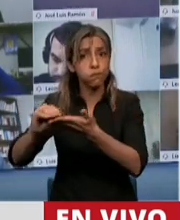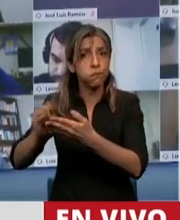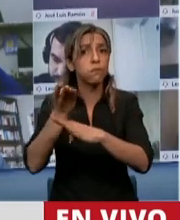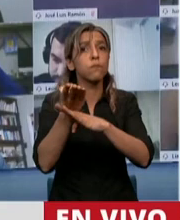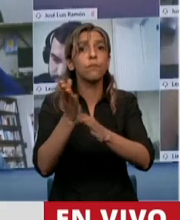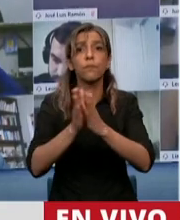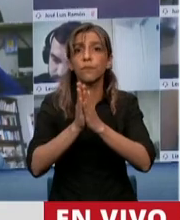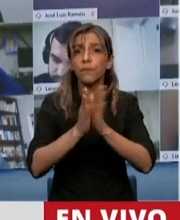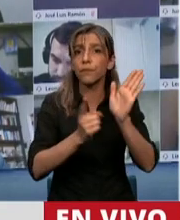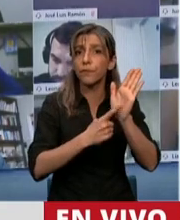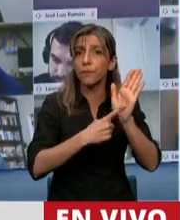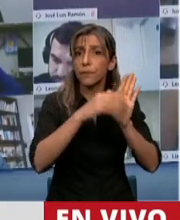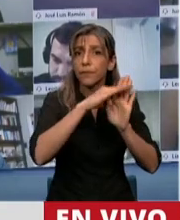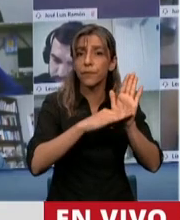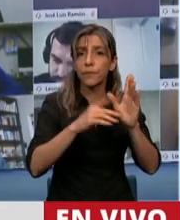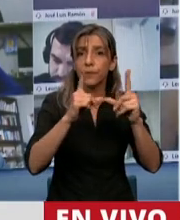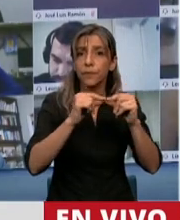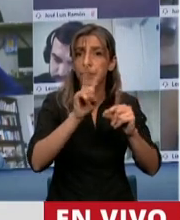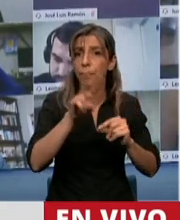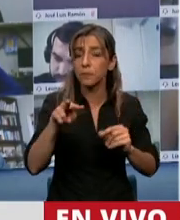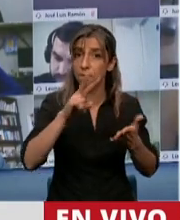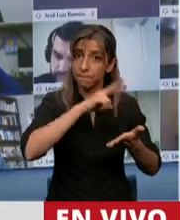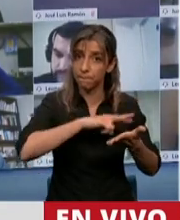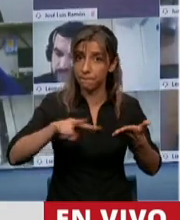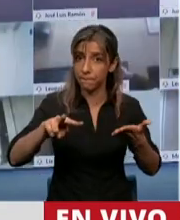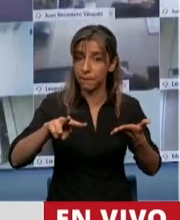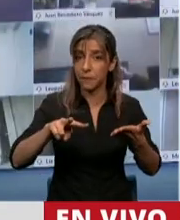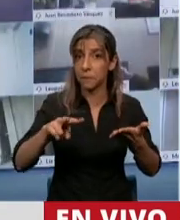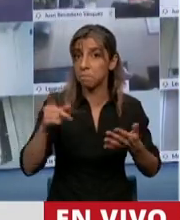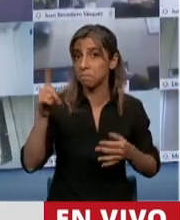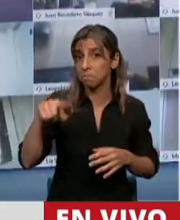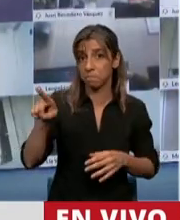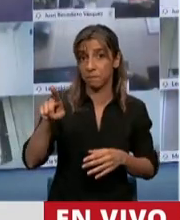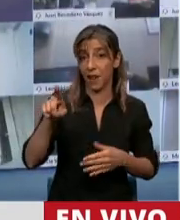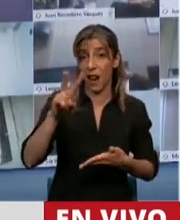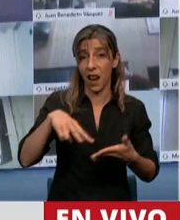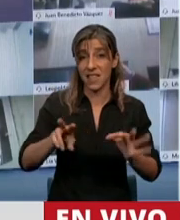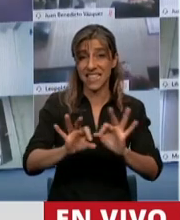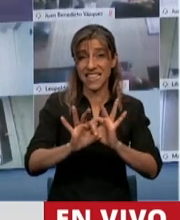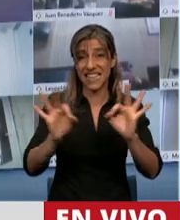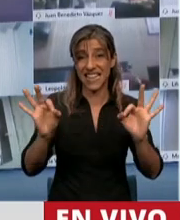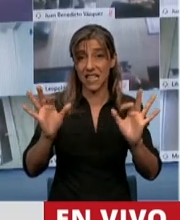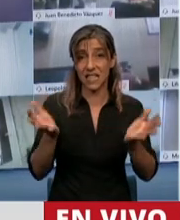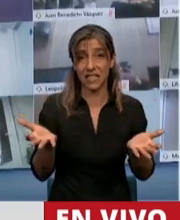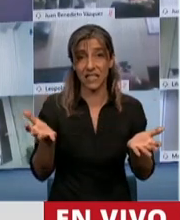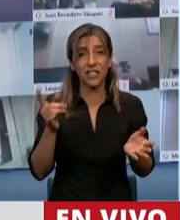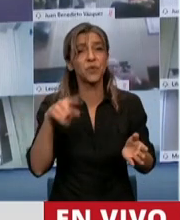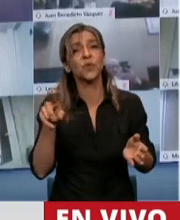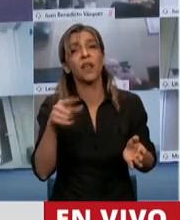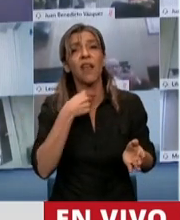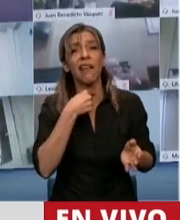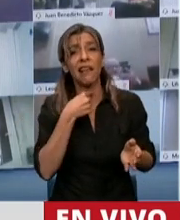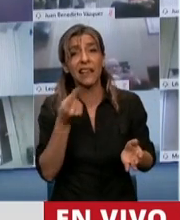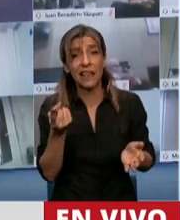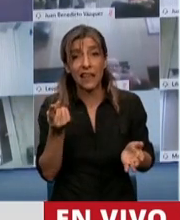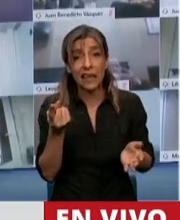reglamento y ustedes le tienen un profundo desprecio a la ley. Y ustedes quieren llevarnos